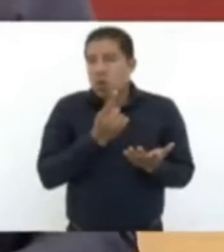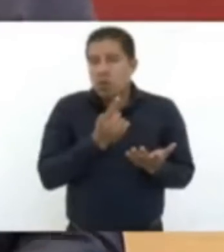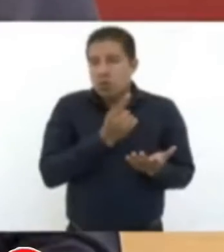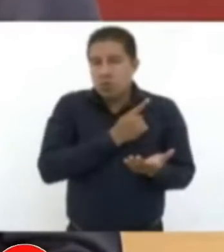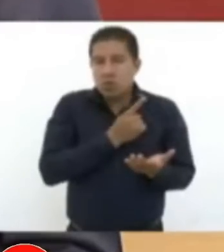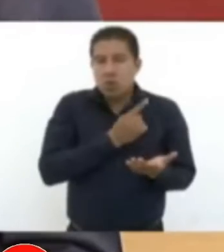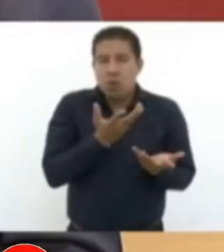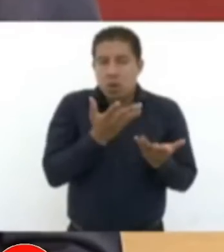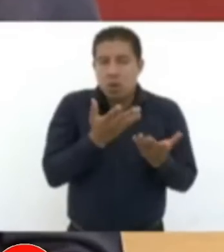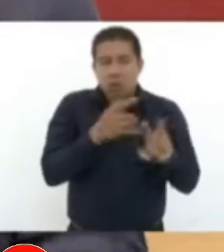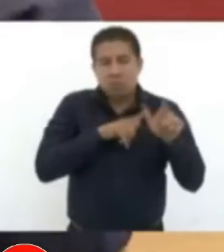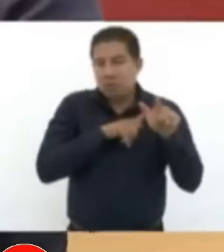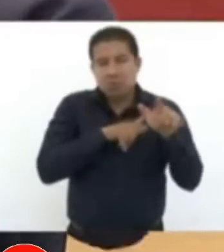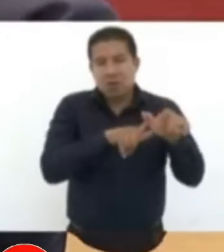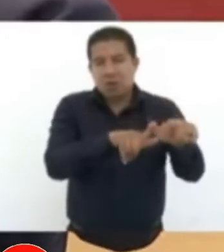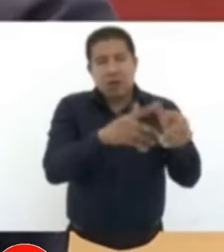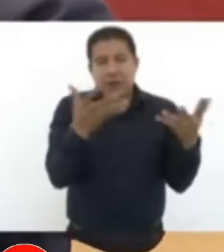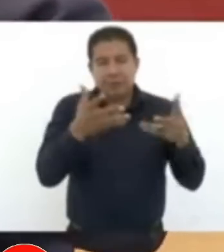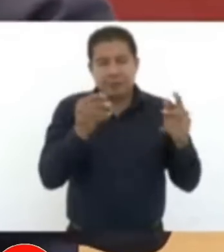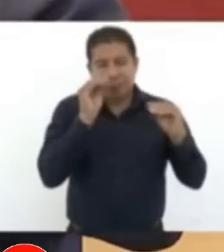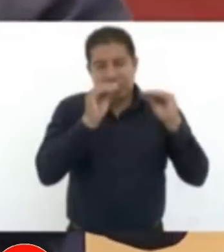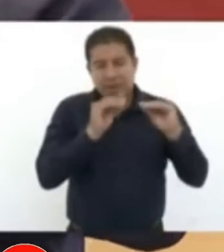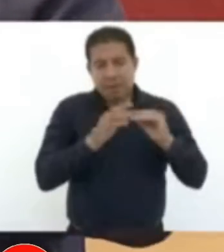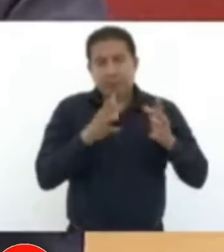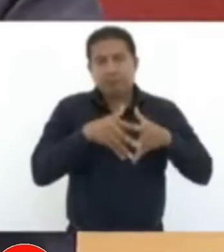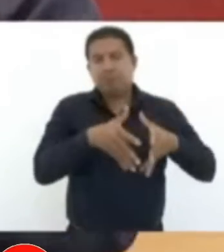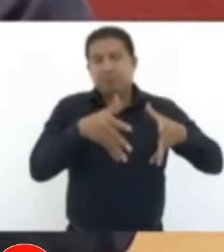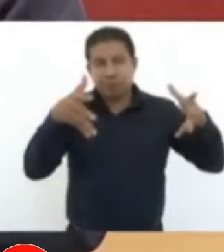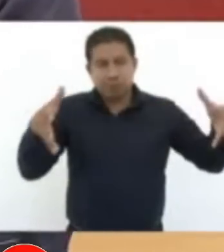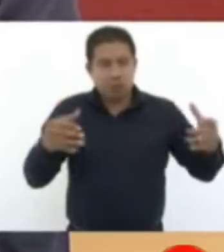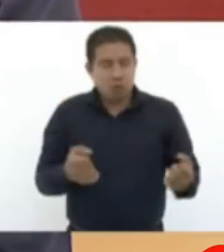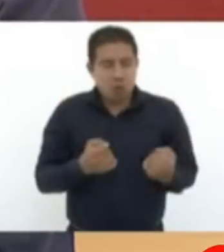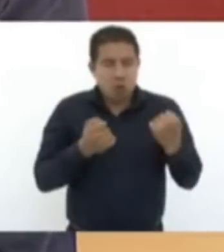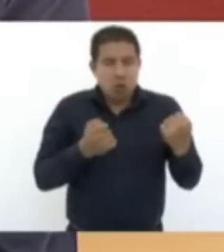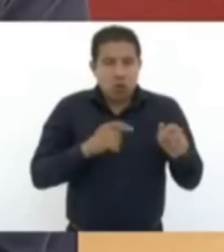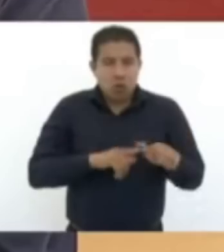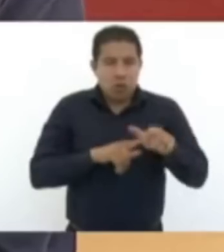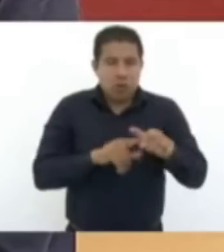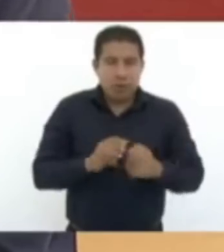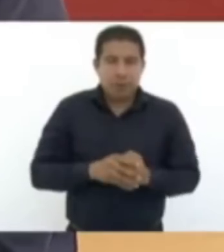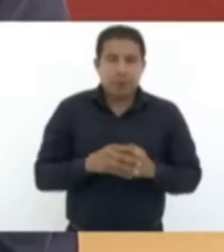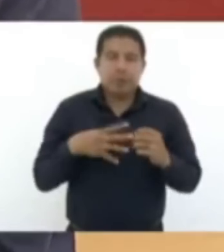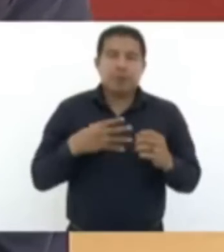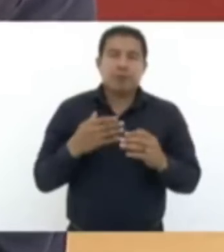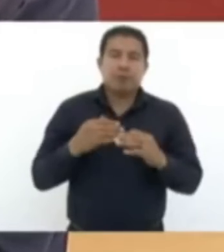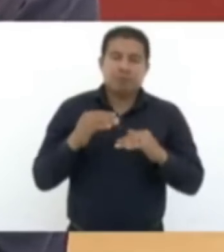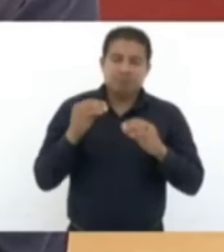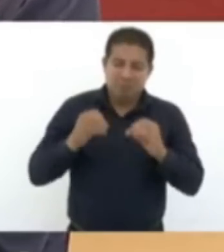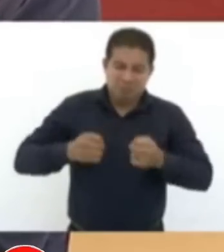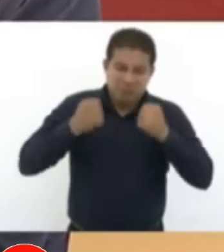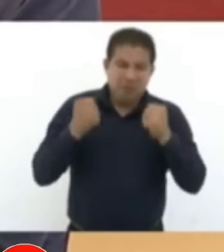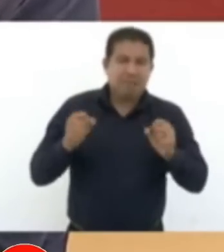continuidad, ampliarlos, fortalecerlos, consolidarlos